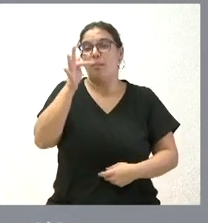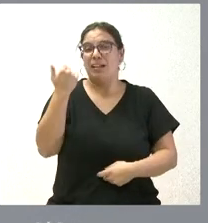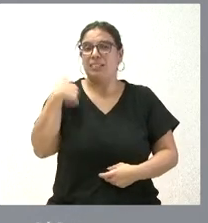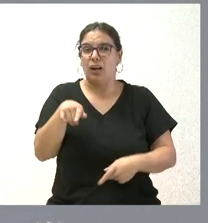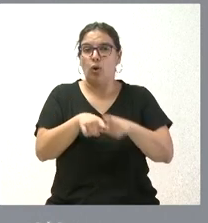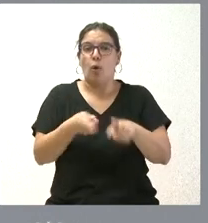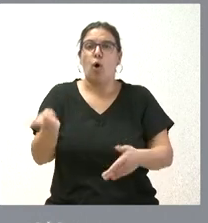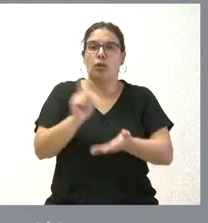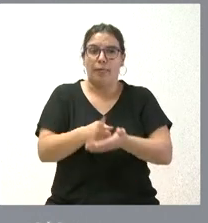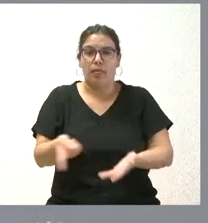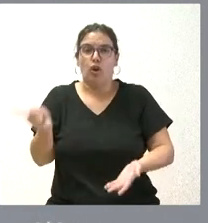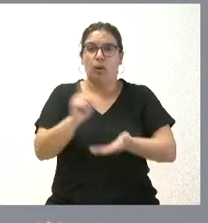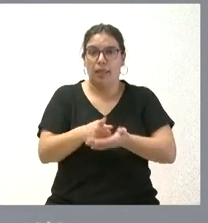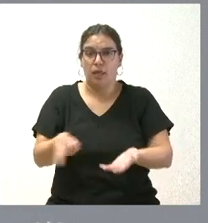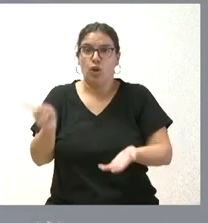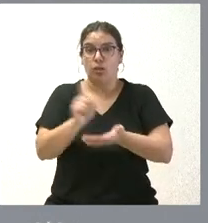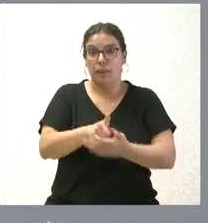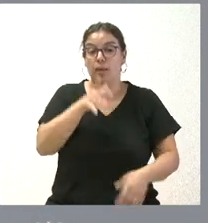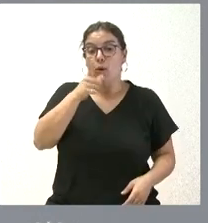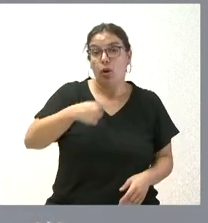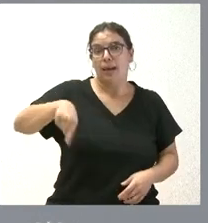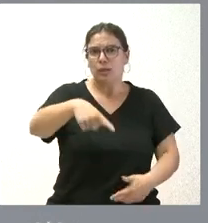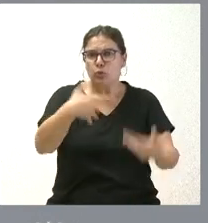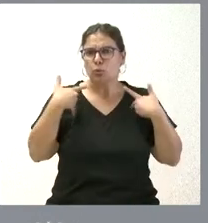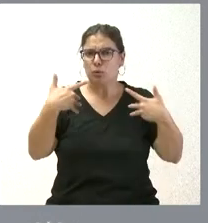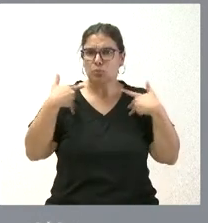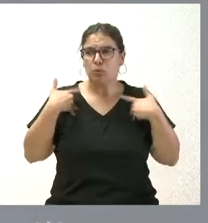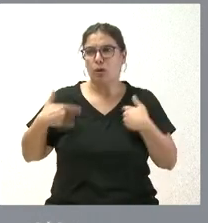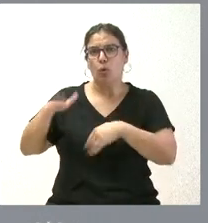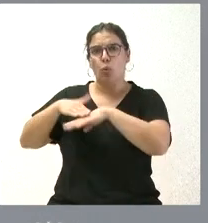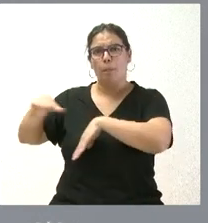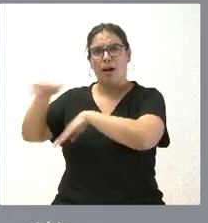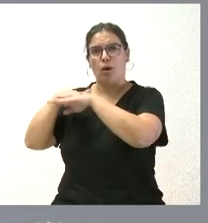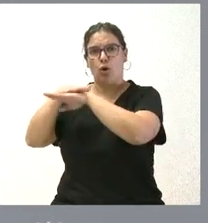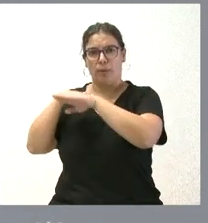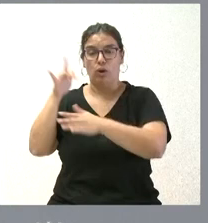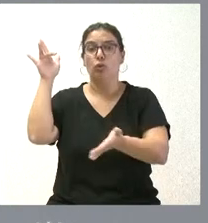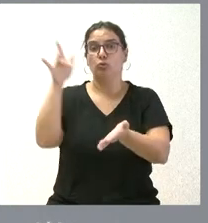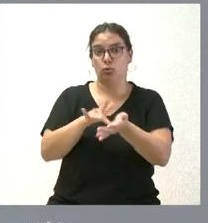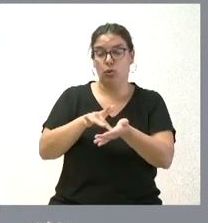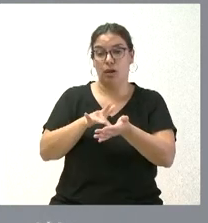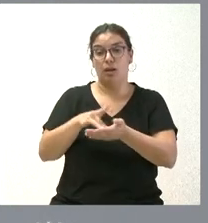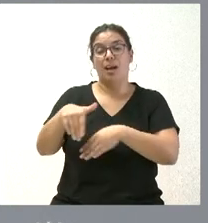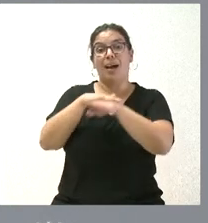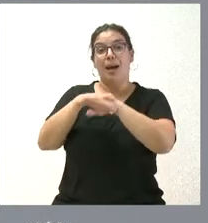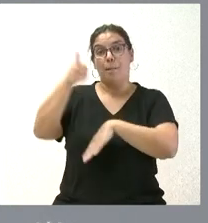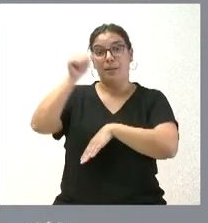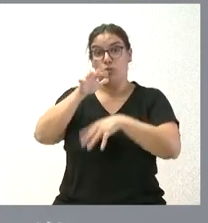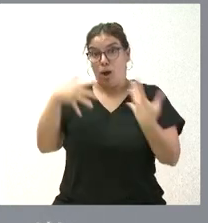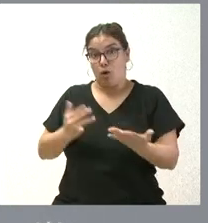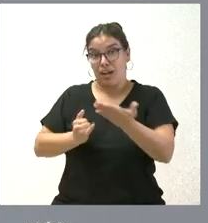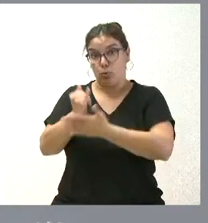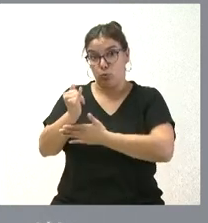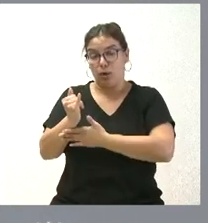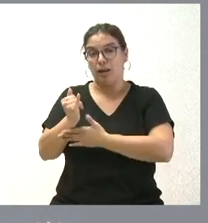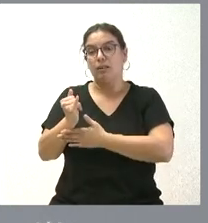No sé si es la expresión más adecuada, porque los ganaderos están sufriendo mucho con este Gobierno, han sufrido mucho, no solo con el actual ministro de Agricultura, sino con